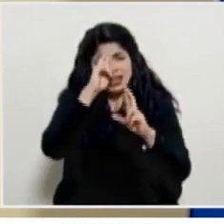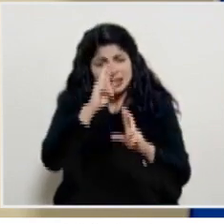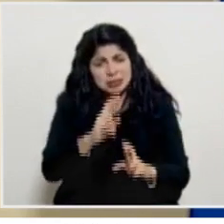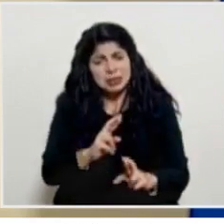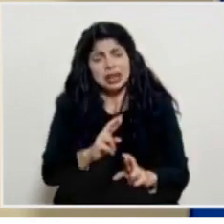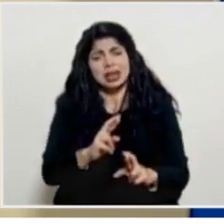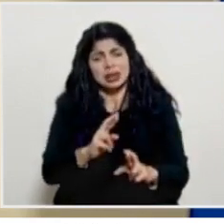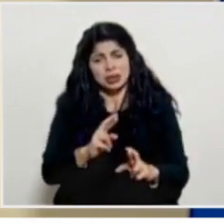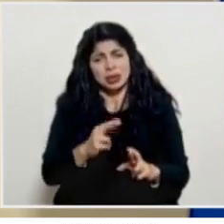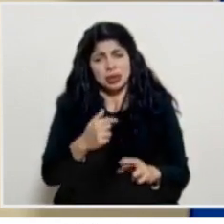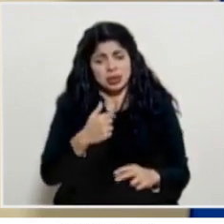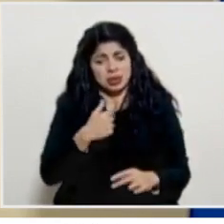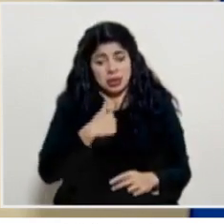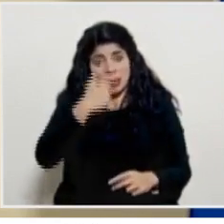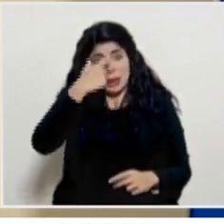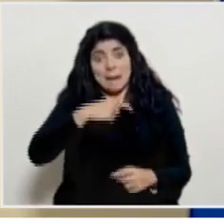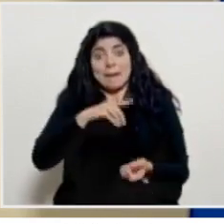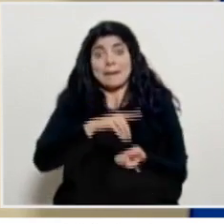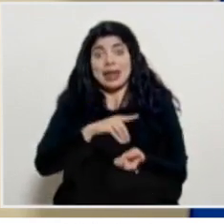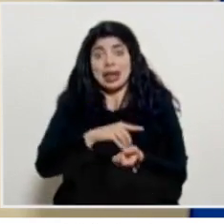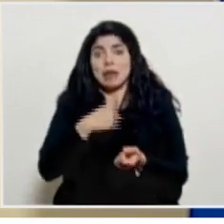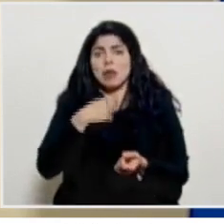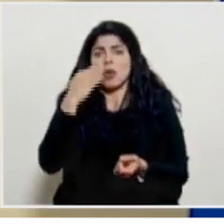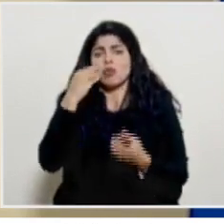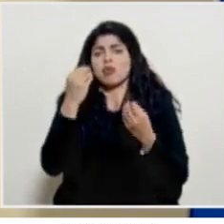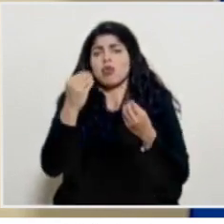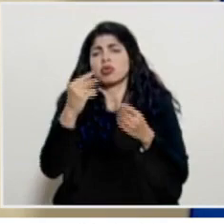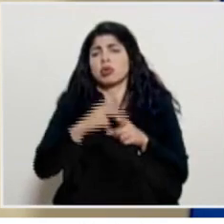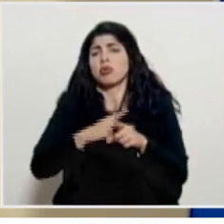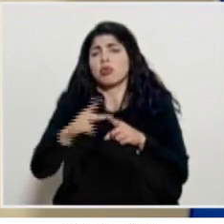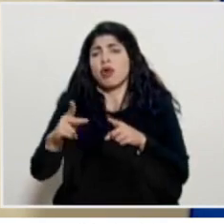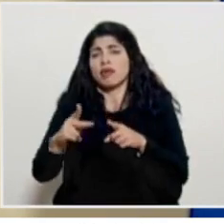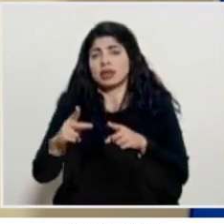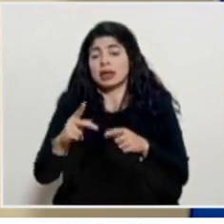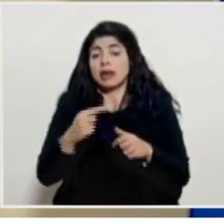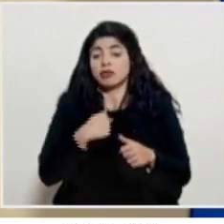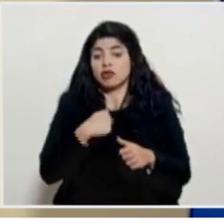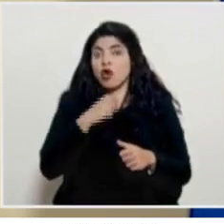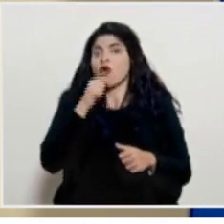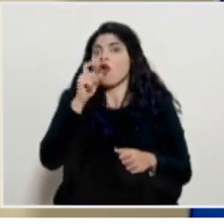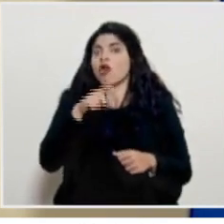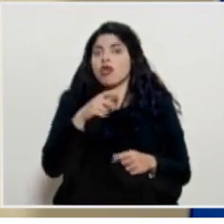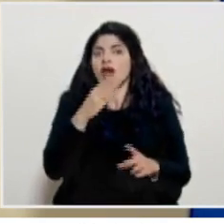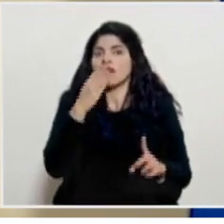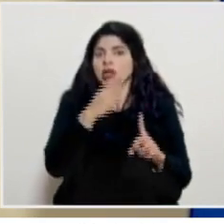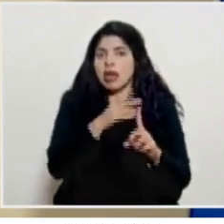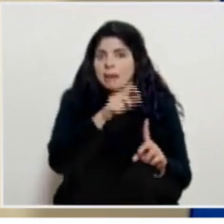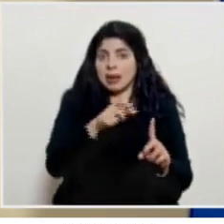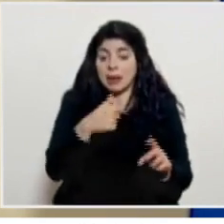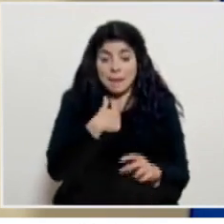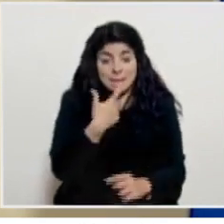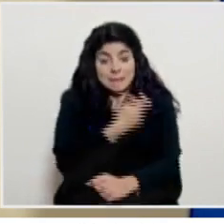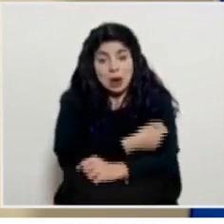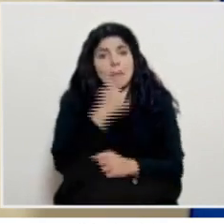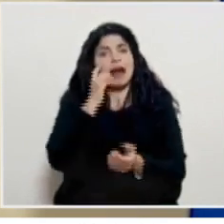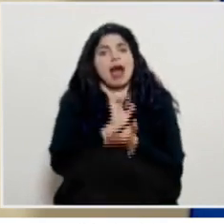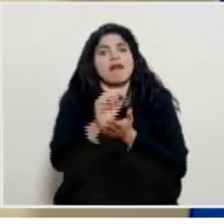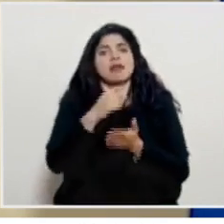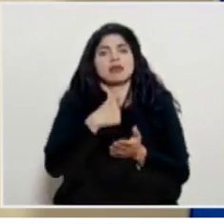llamado incluso que tenemos en el caso de los médicos pero sé que hay muchos profesionales de primero no hacer daño vacunarse es primero no hacer daño